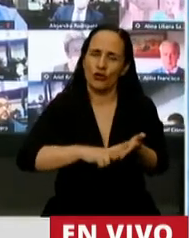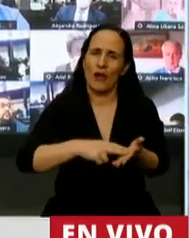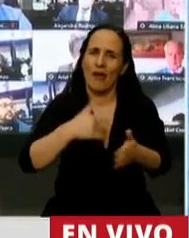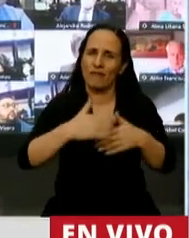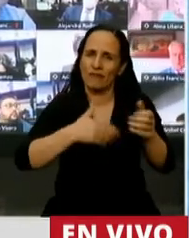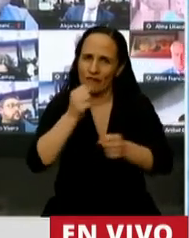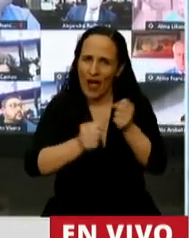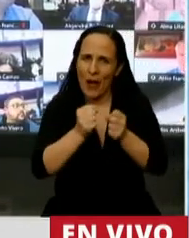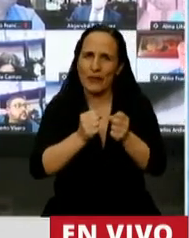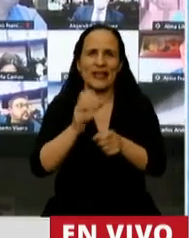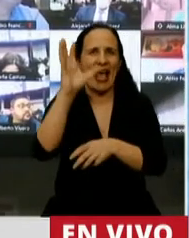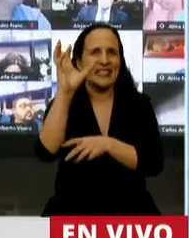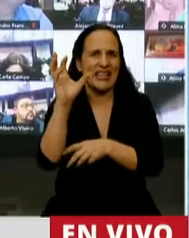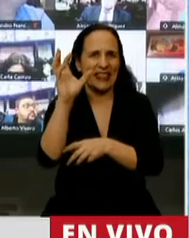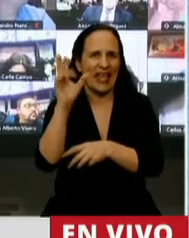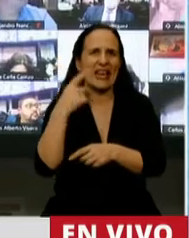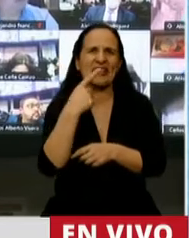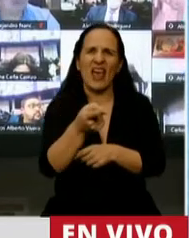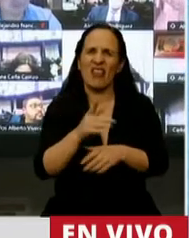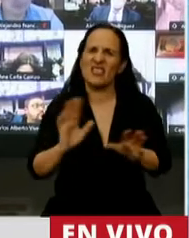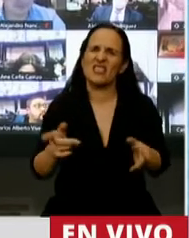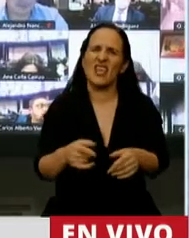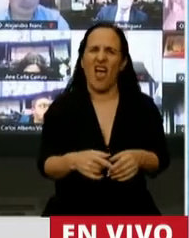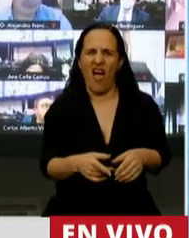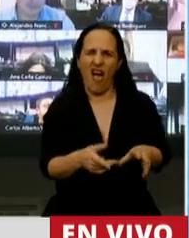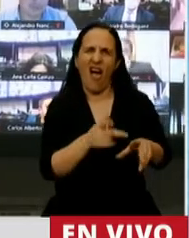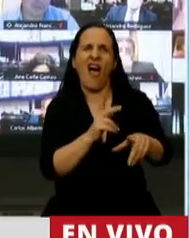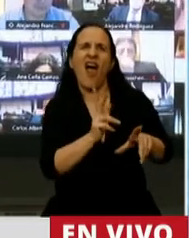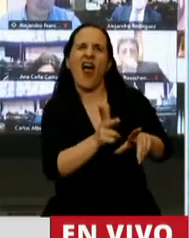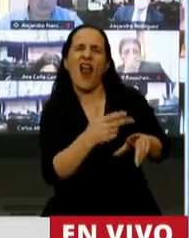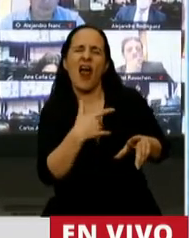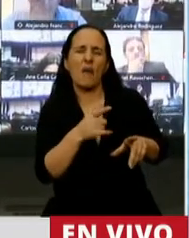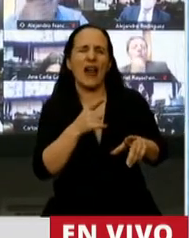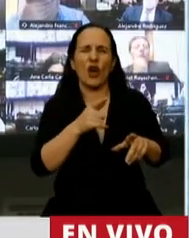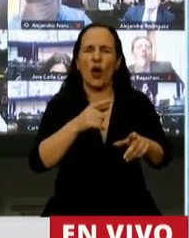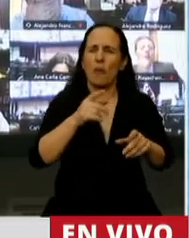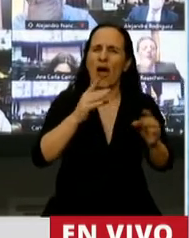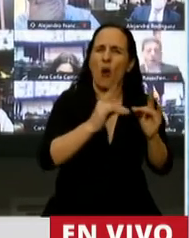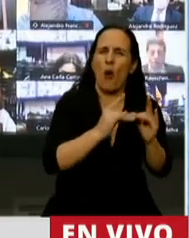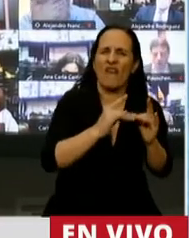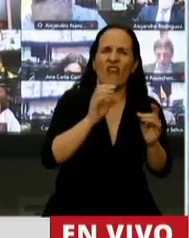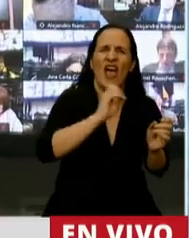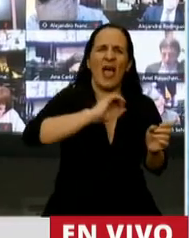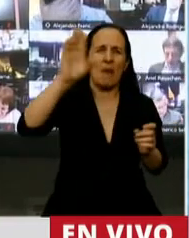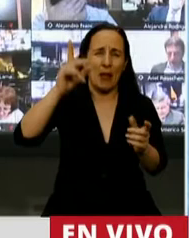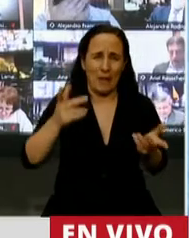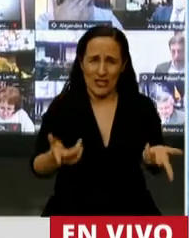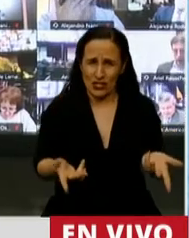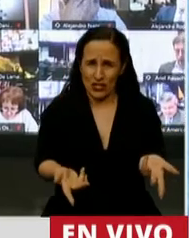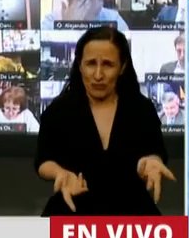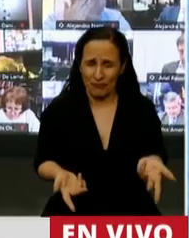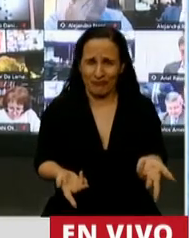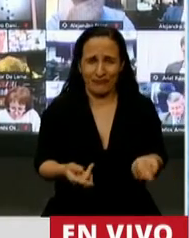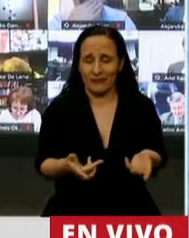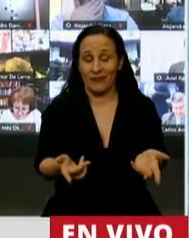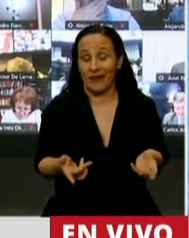Eso que algunos decían que era tirar lavarropas con wifi o heladeras al espacio. Nada dijeron tampoco en todo